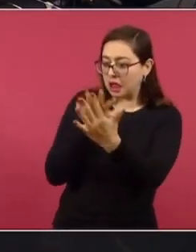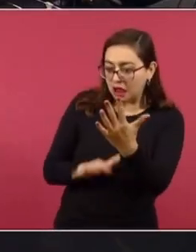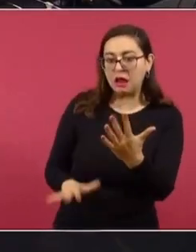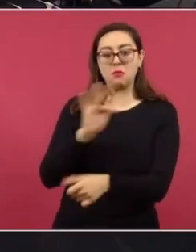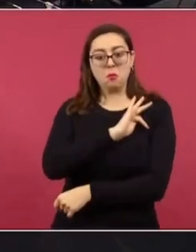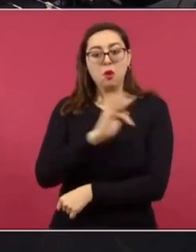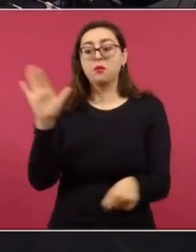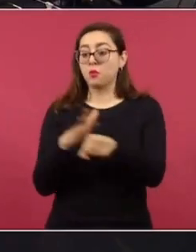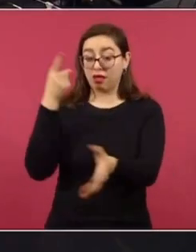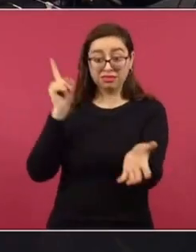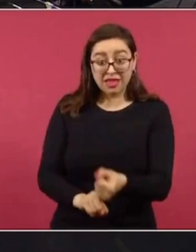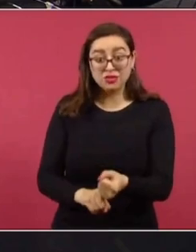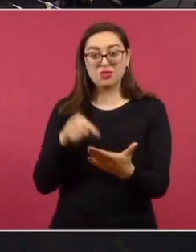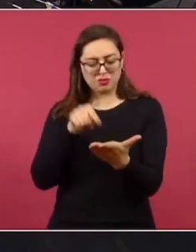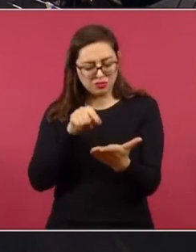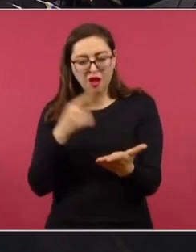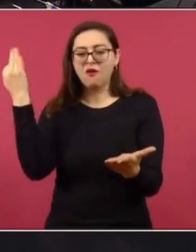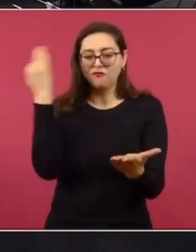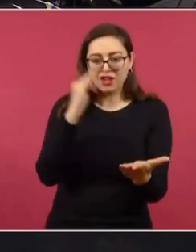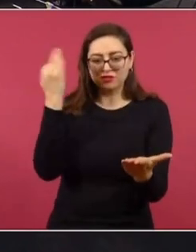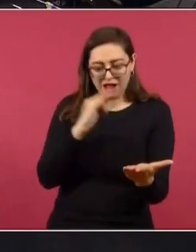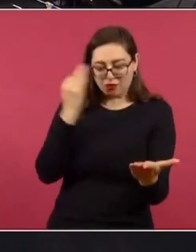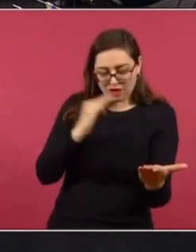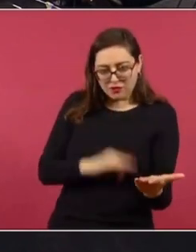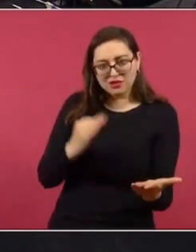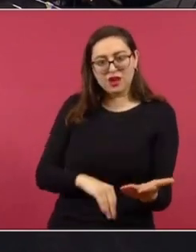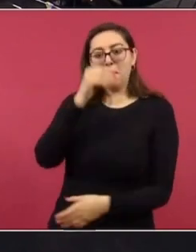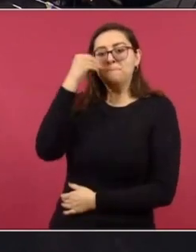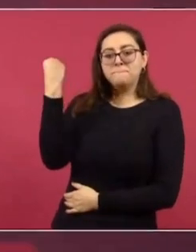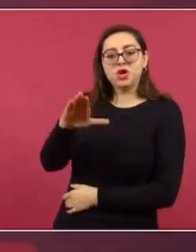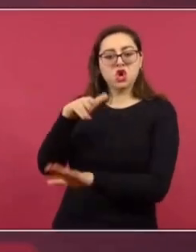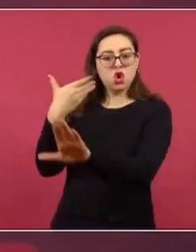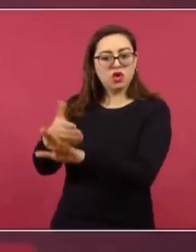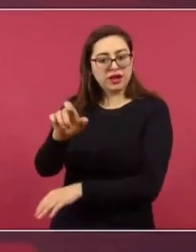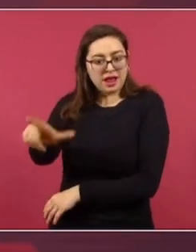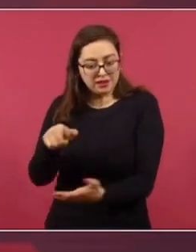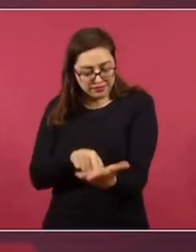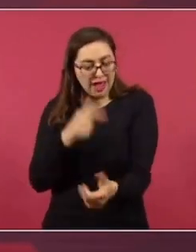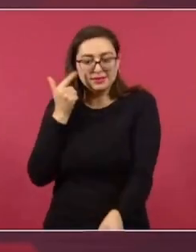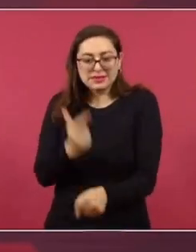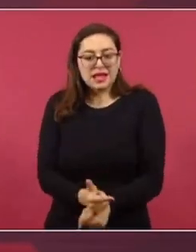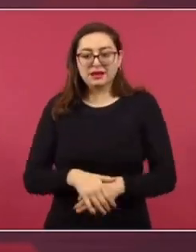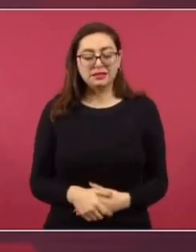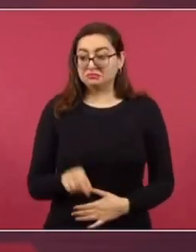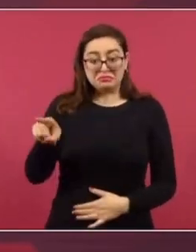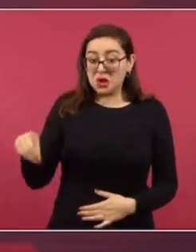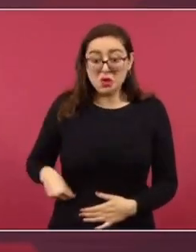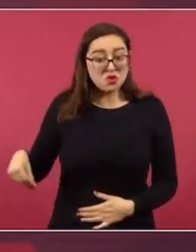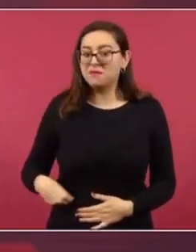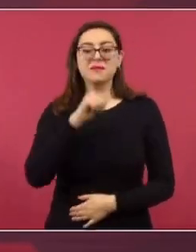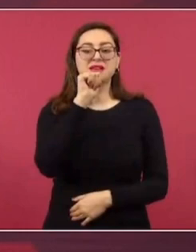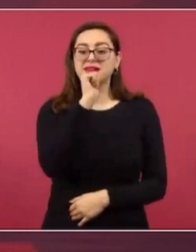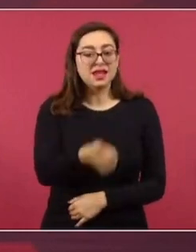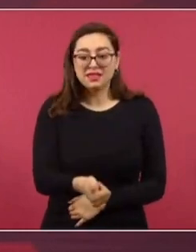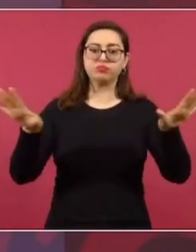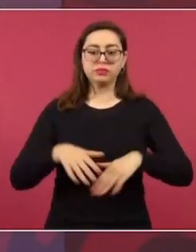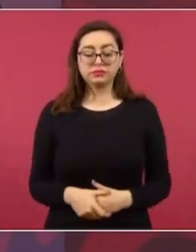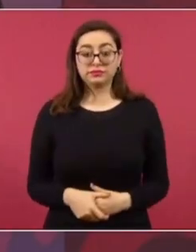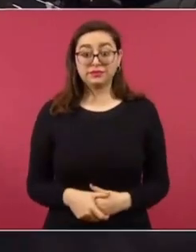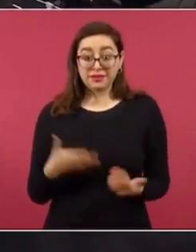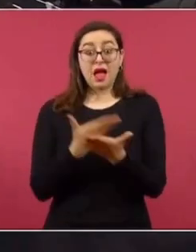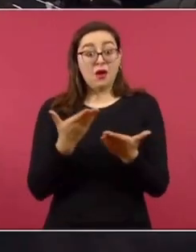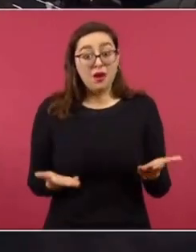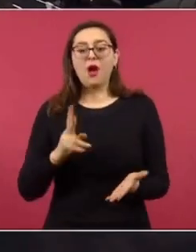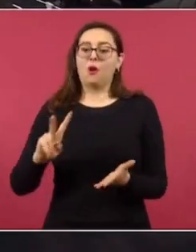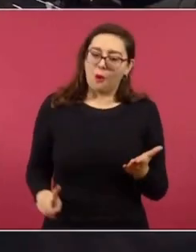Porque falsificaron la escritura del general, todo. Y no había pruebas. Y